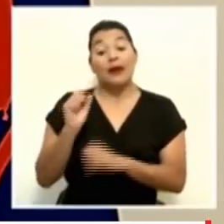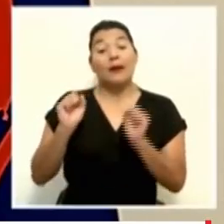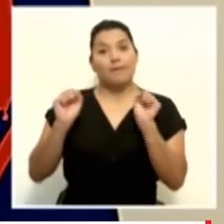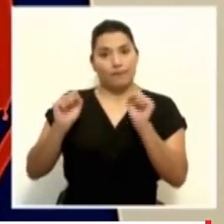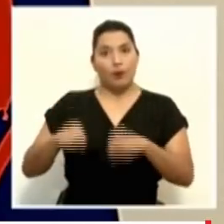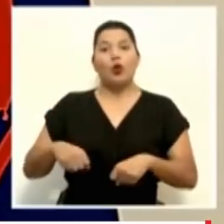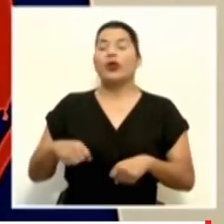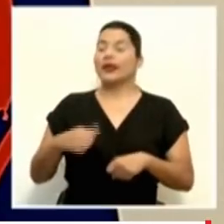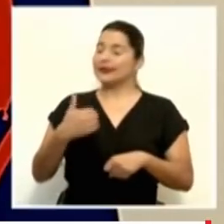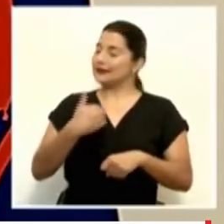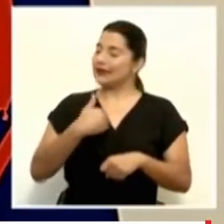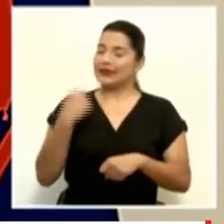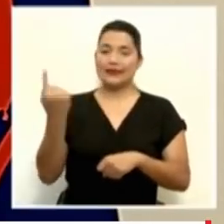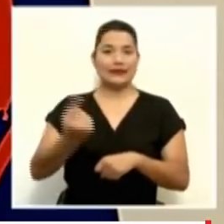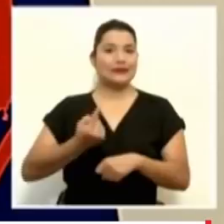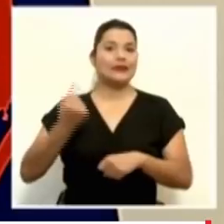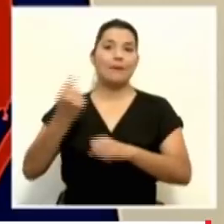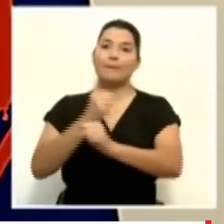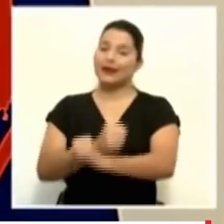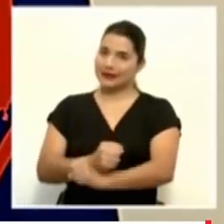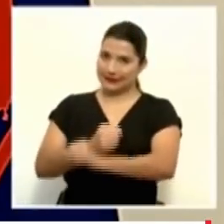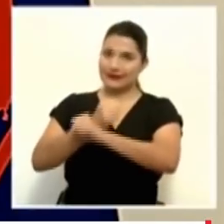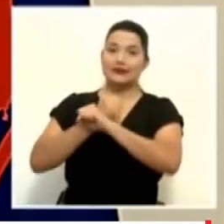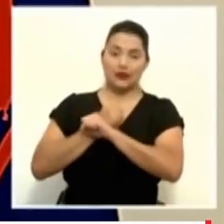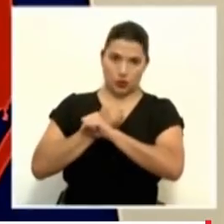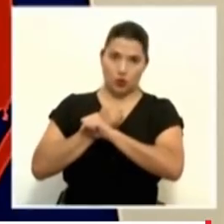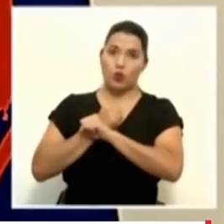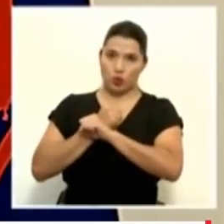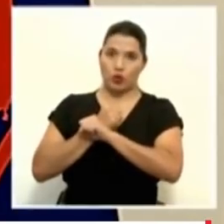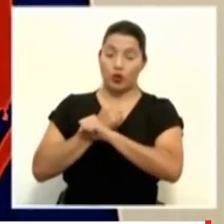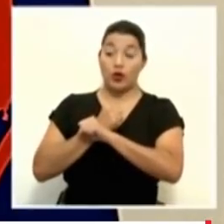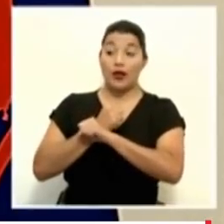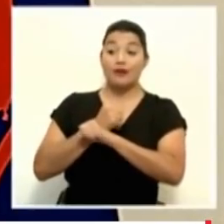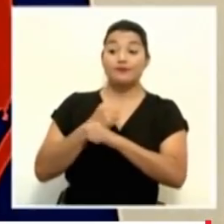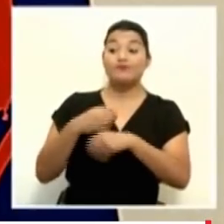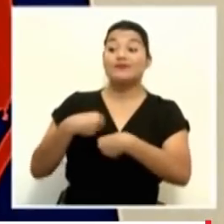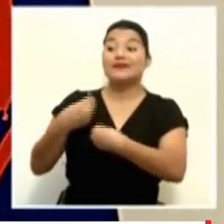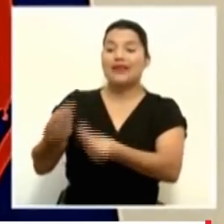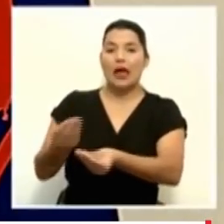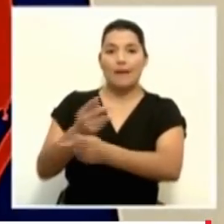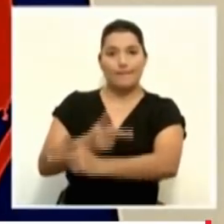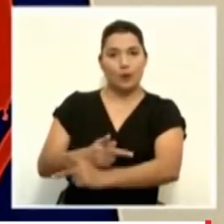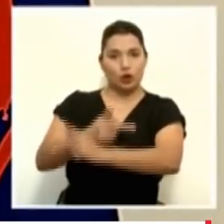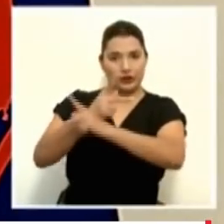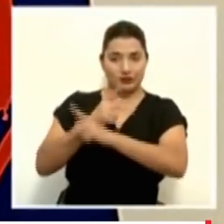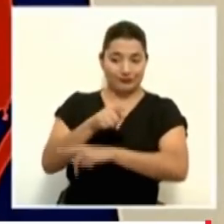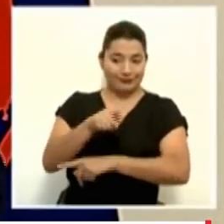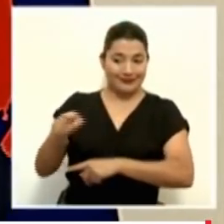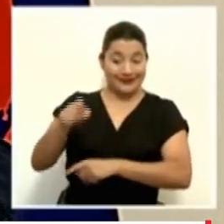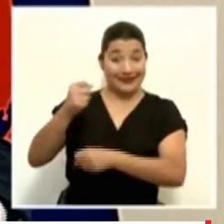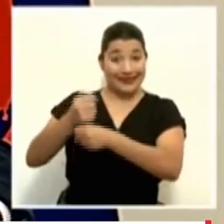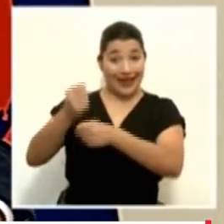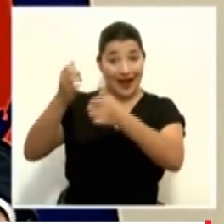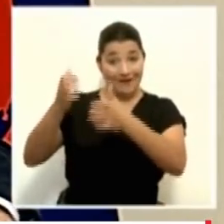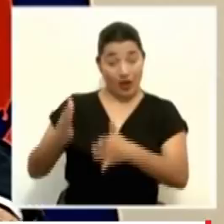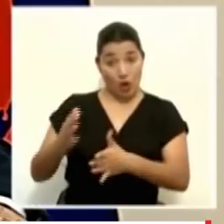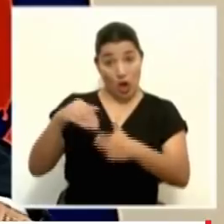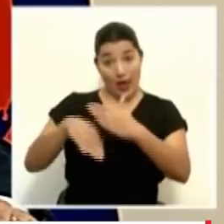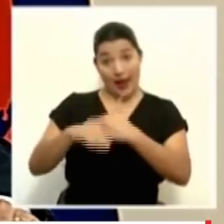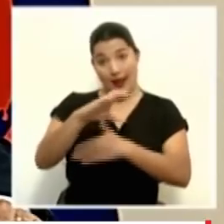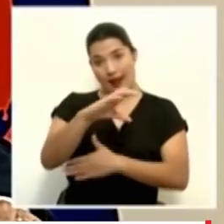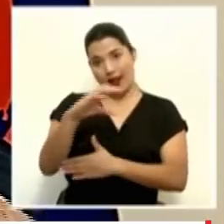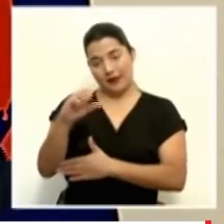posible siempre que haya esa disponibilidad del equipo de protección que ocupan nuestros trabajadores de la salud.